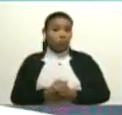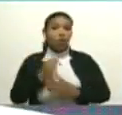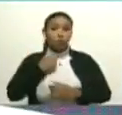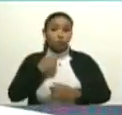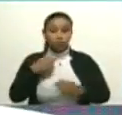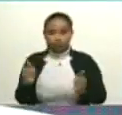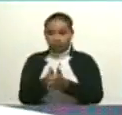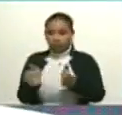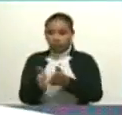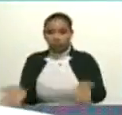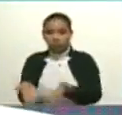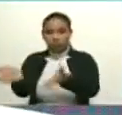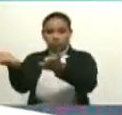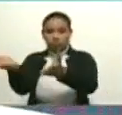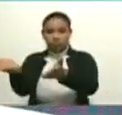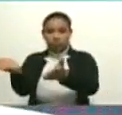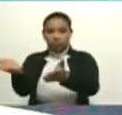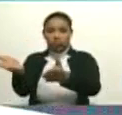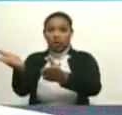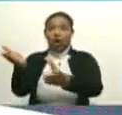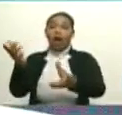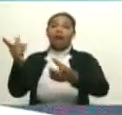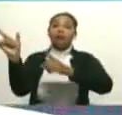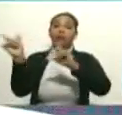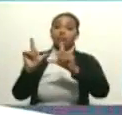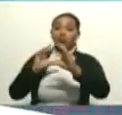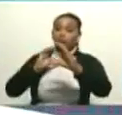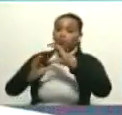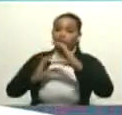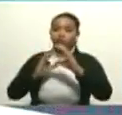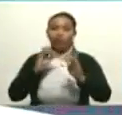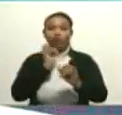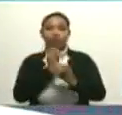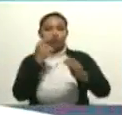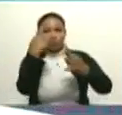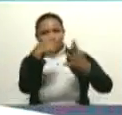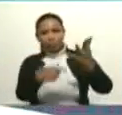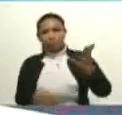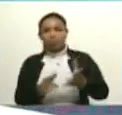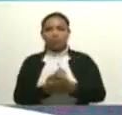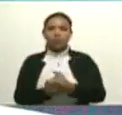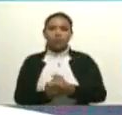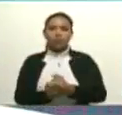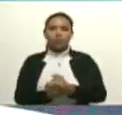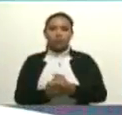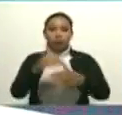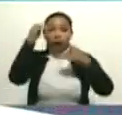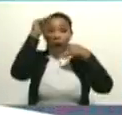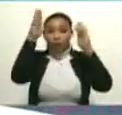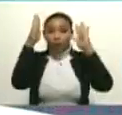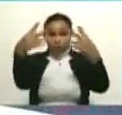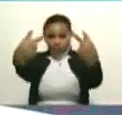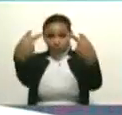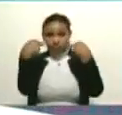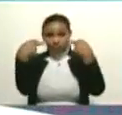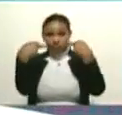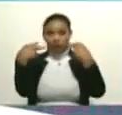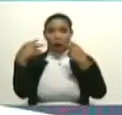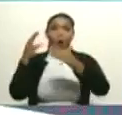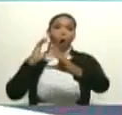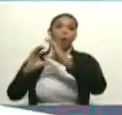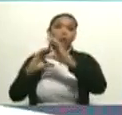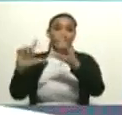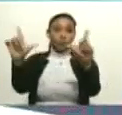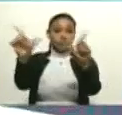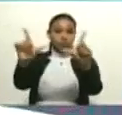a los medios de comunicación televisivos, atención, medios de comunicación